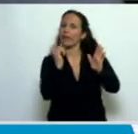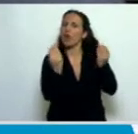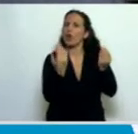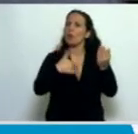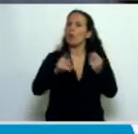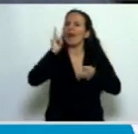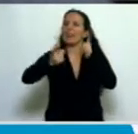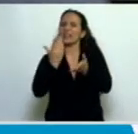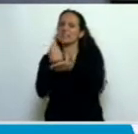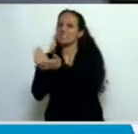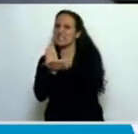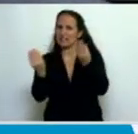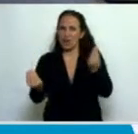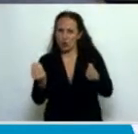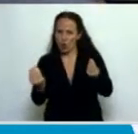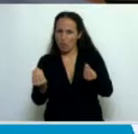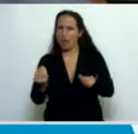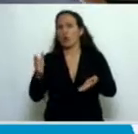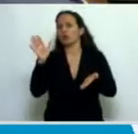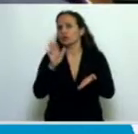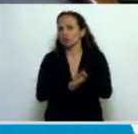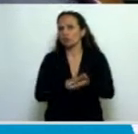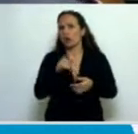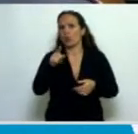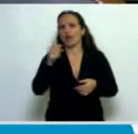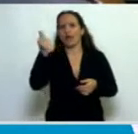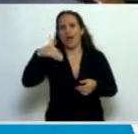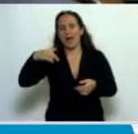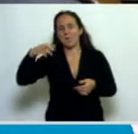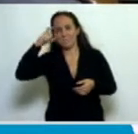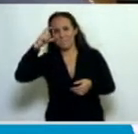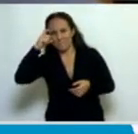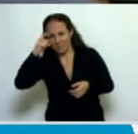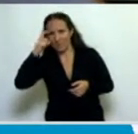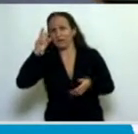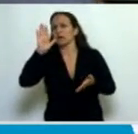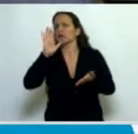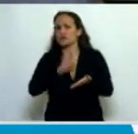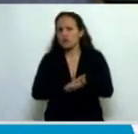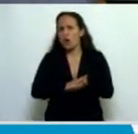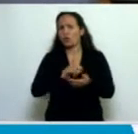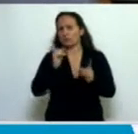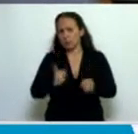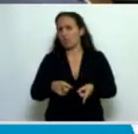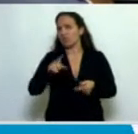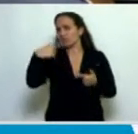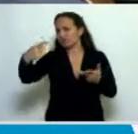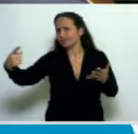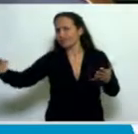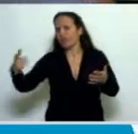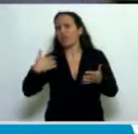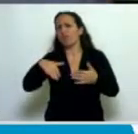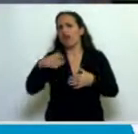que se van a hacer, tanto en lo que tiene que ver con los directores del AMPE como en lo que tiene que ver con aquellos representantes que se van a